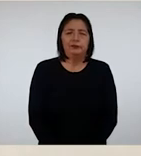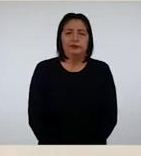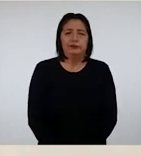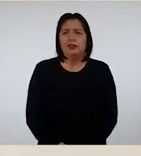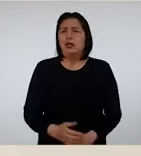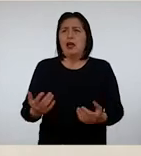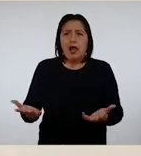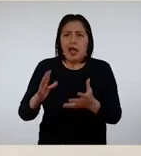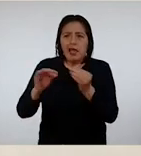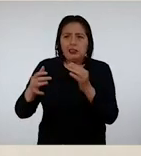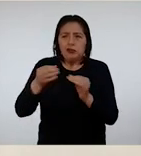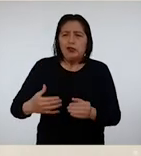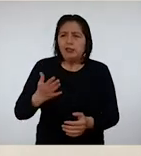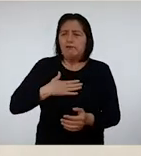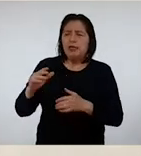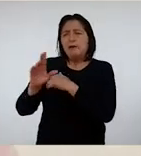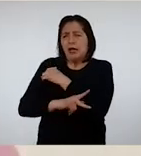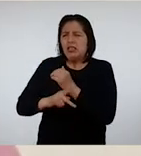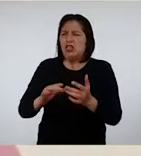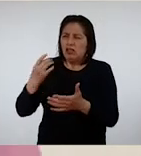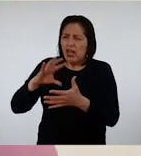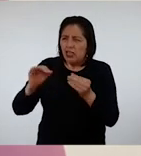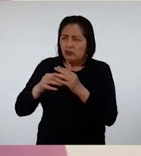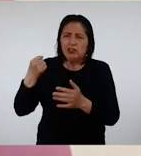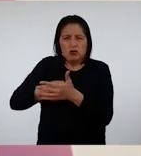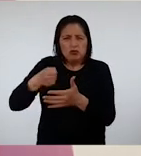Porque la historia del país es una historia de lucha